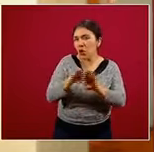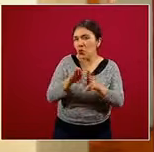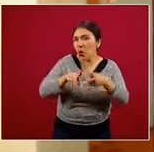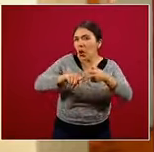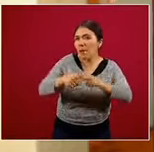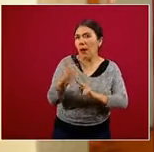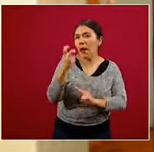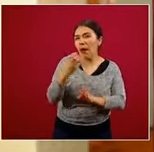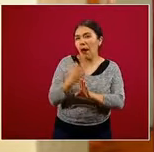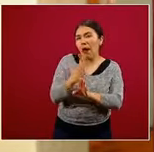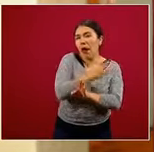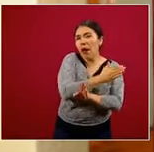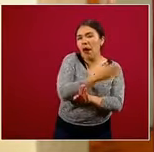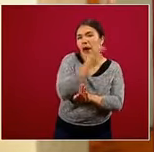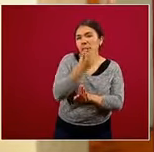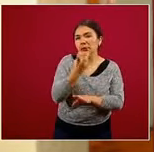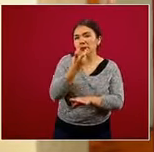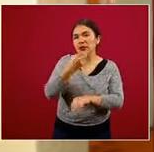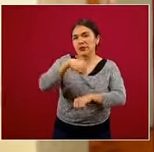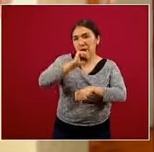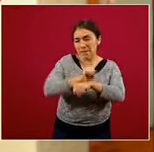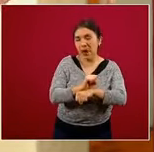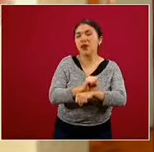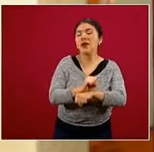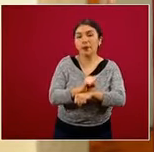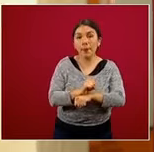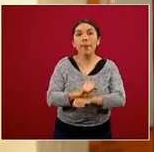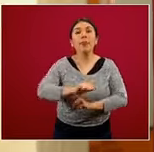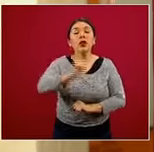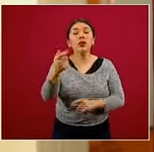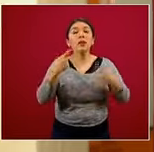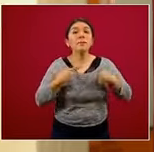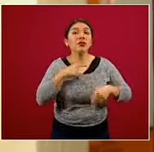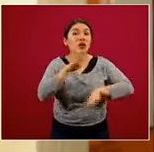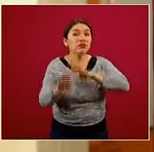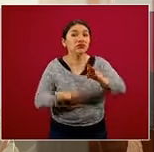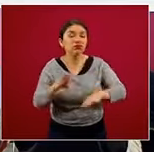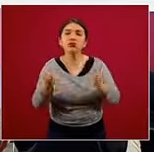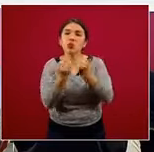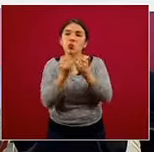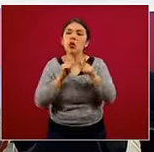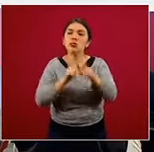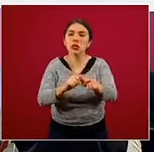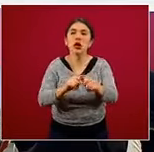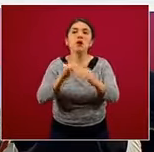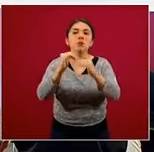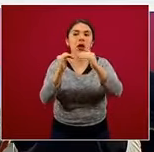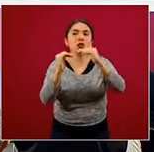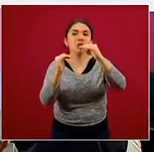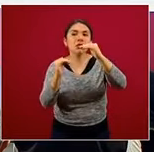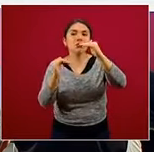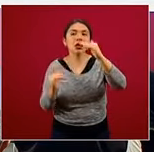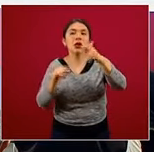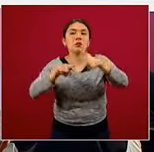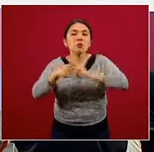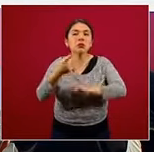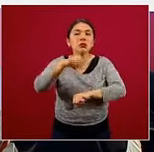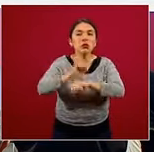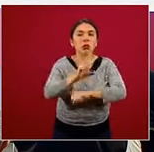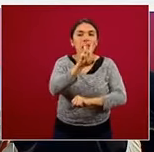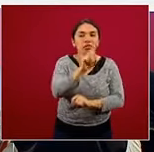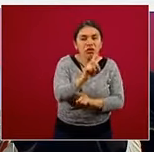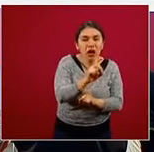inició de esta manera en la semana y las defunciones también continúan con una tendencia descendente desde la semana